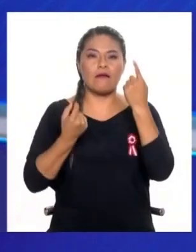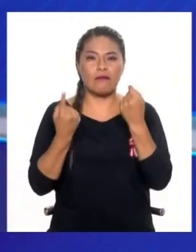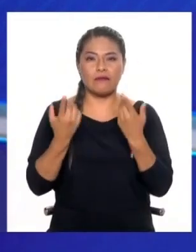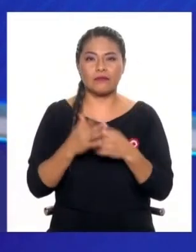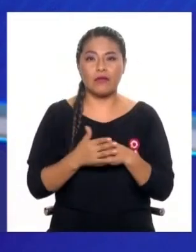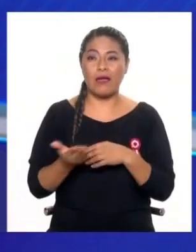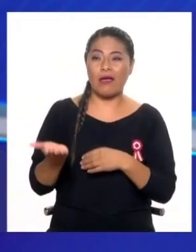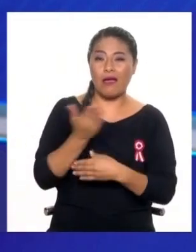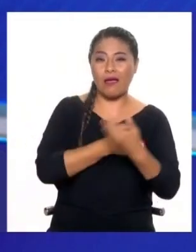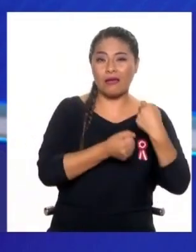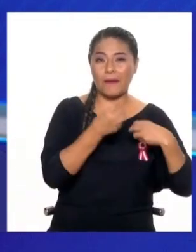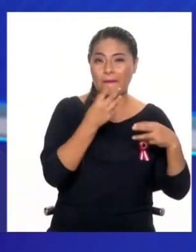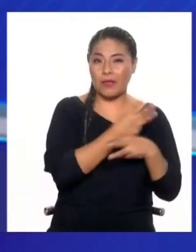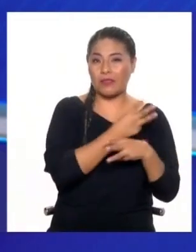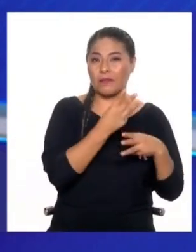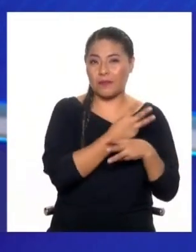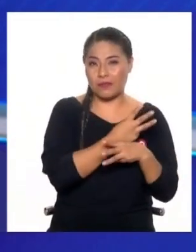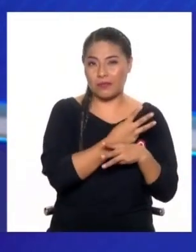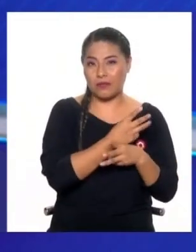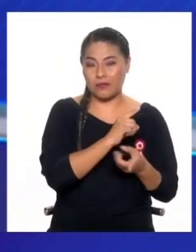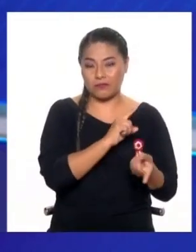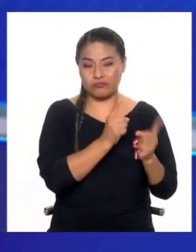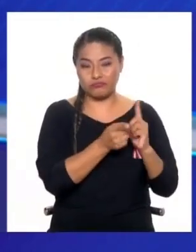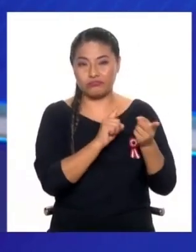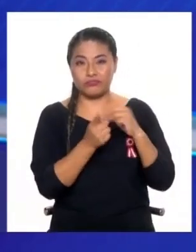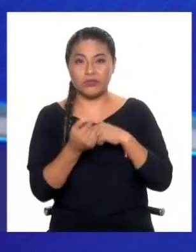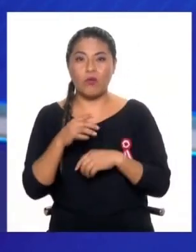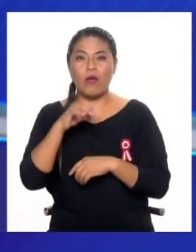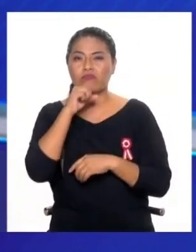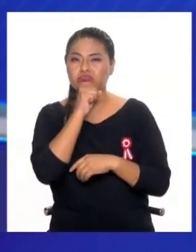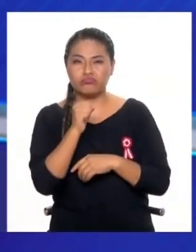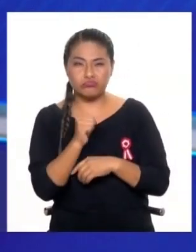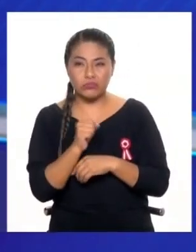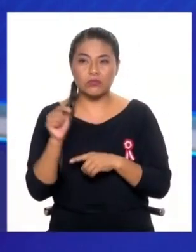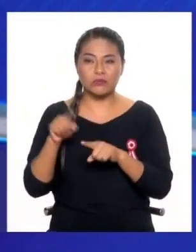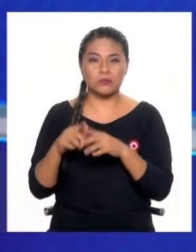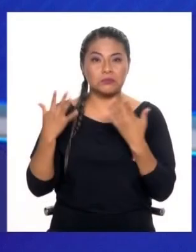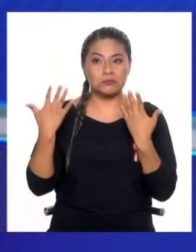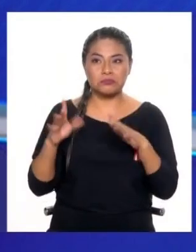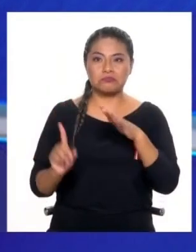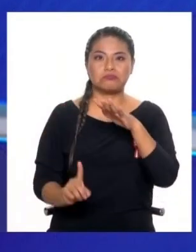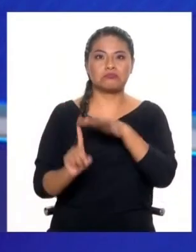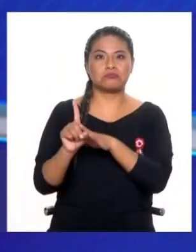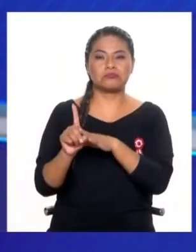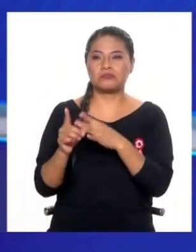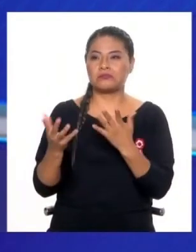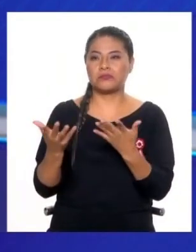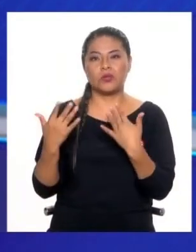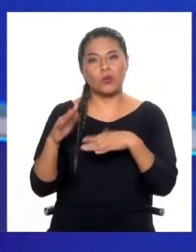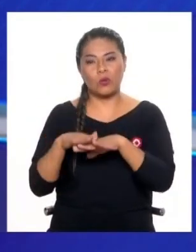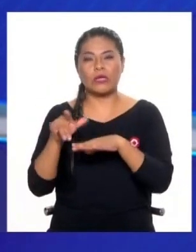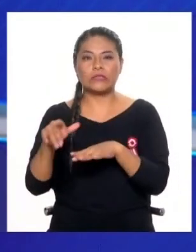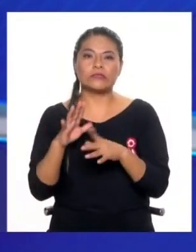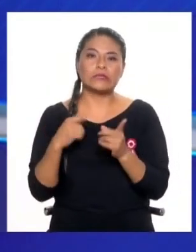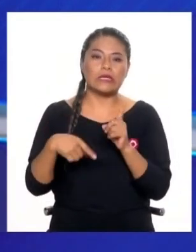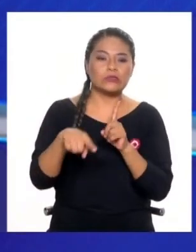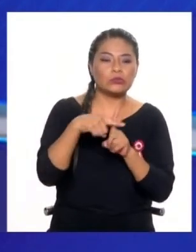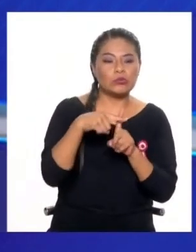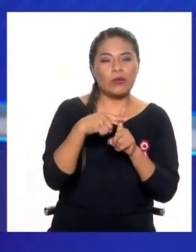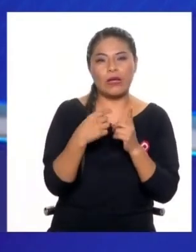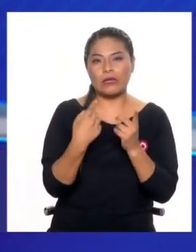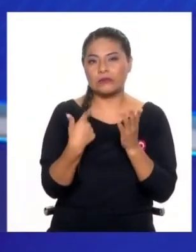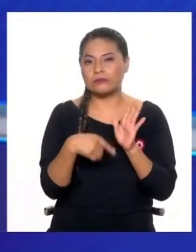la matemática, ¿qué pasaba si la generación de nuestros abuelos de repente aparecía por ahí y nos decía, sabes que yo no sé sumar y restar?